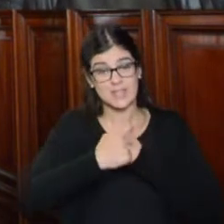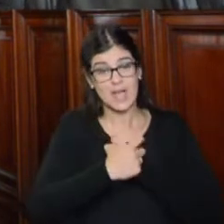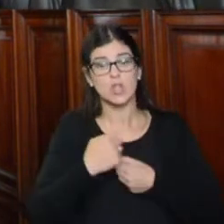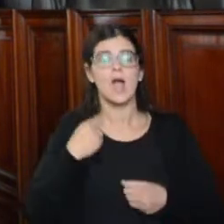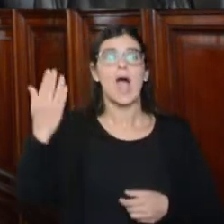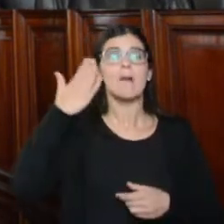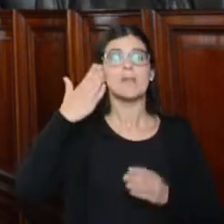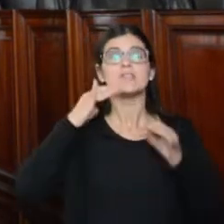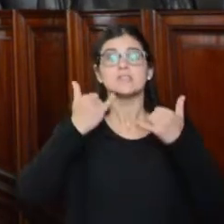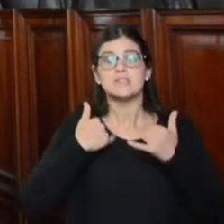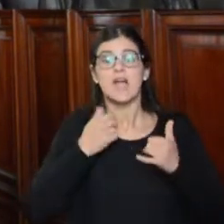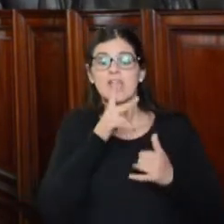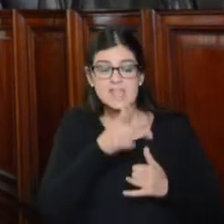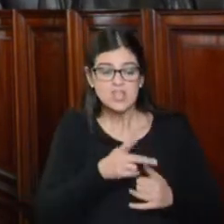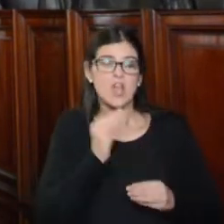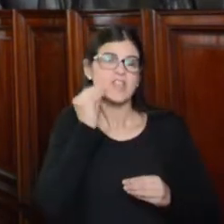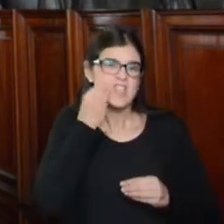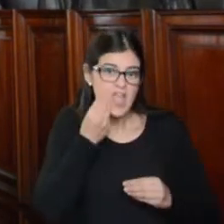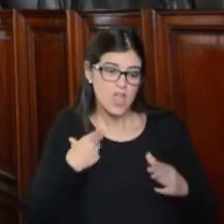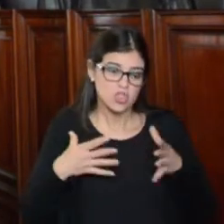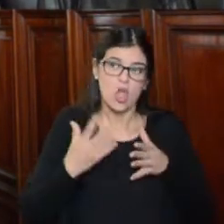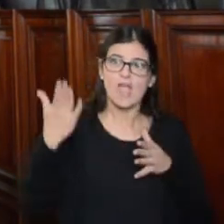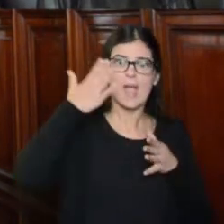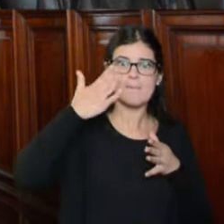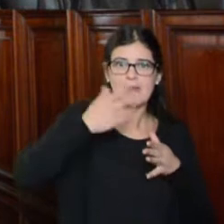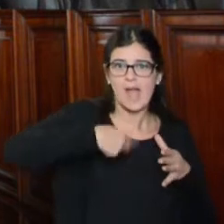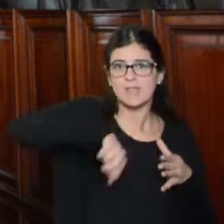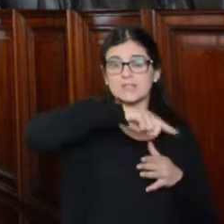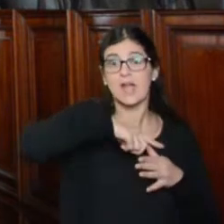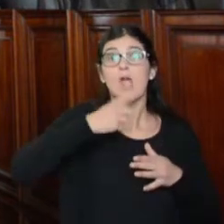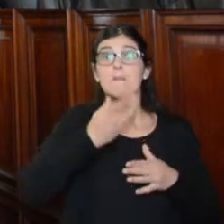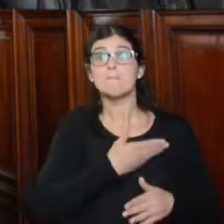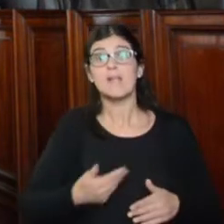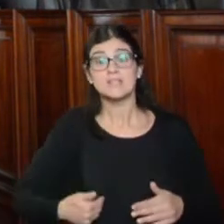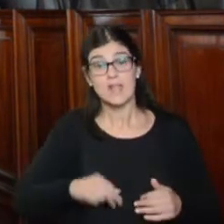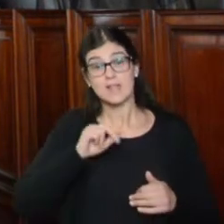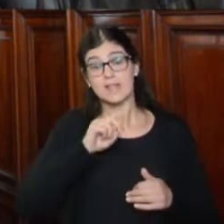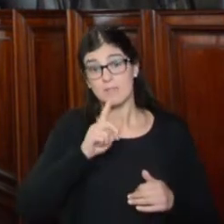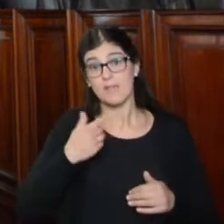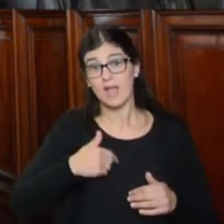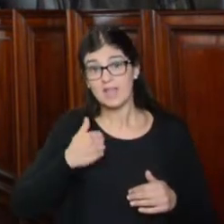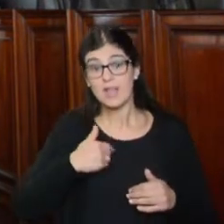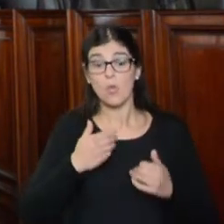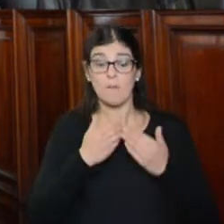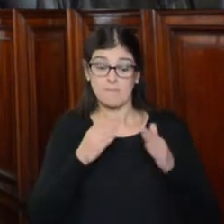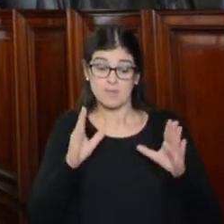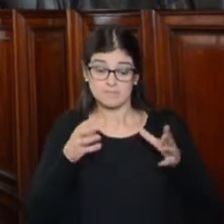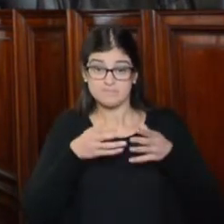amenazado junto a mis hijos y mis nietos. Sin embargo, el presidente de la Nación, en el inicio de las sesiones legislativas,